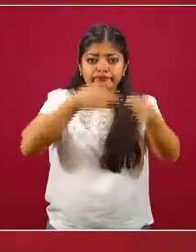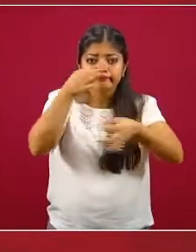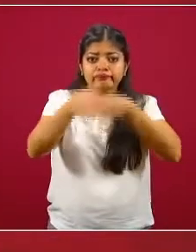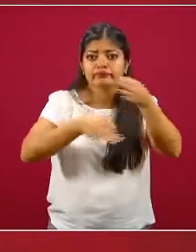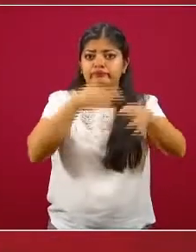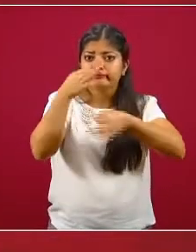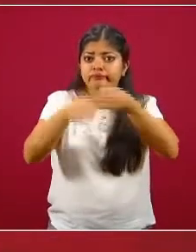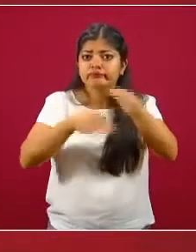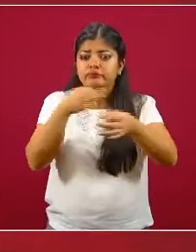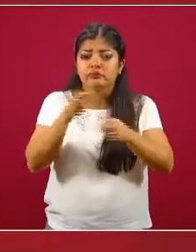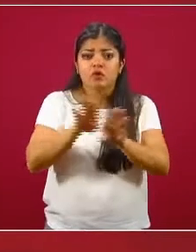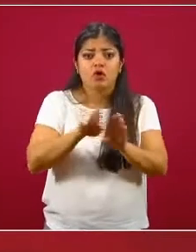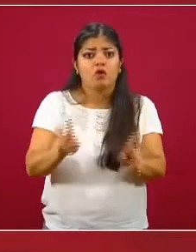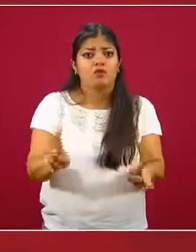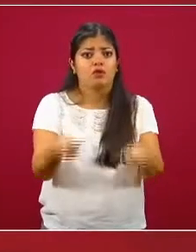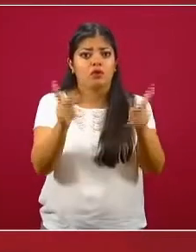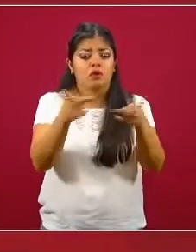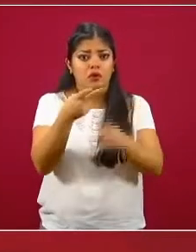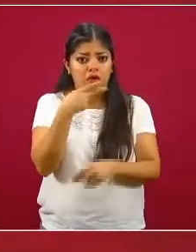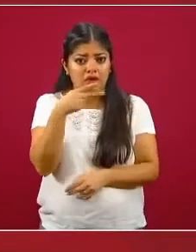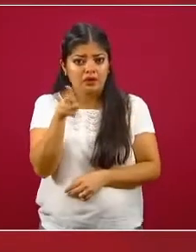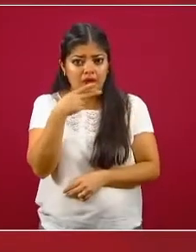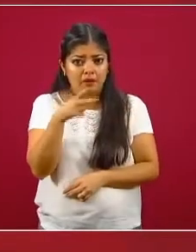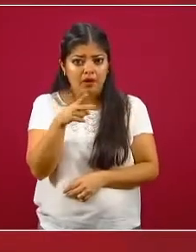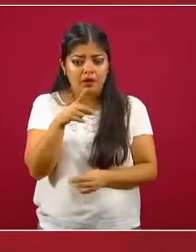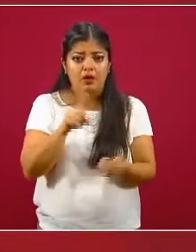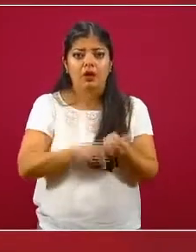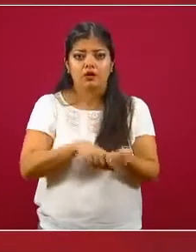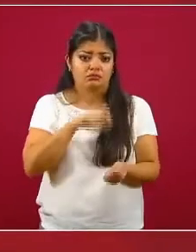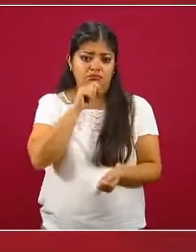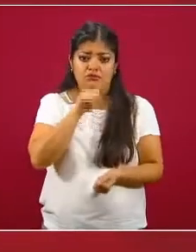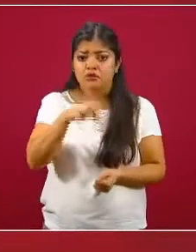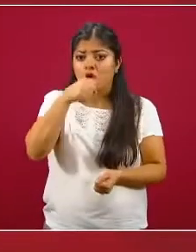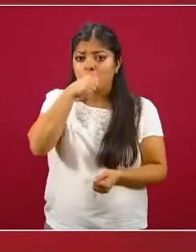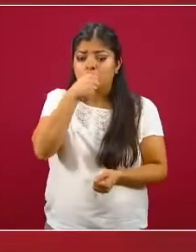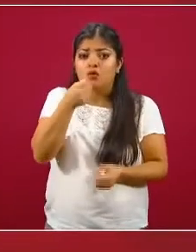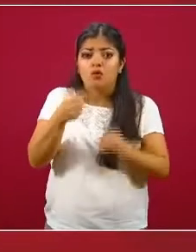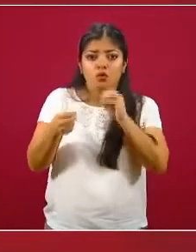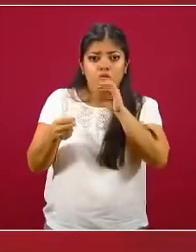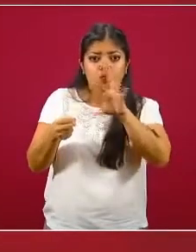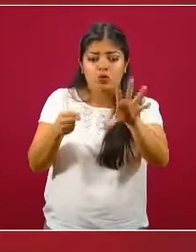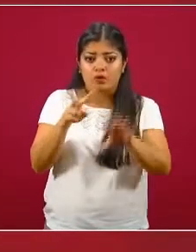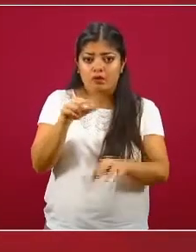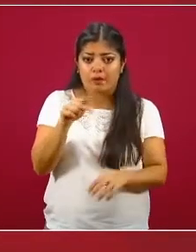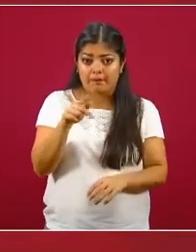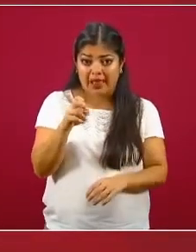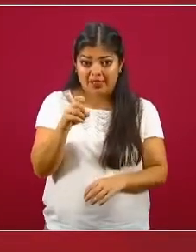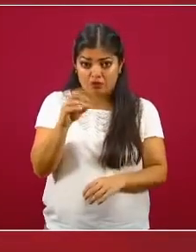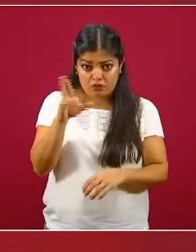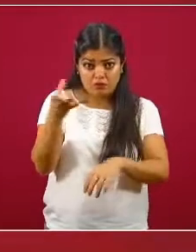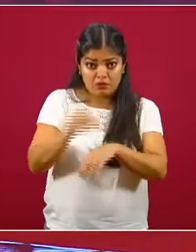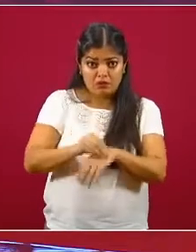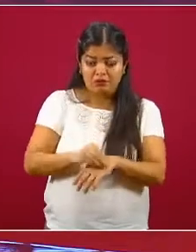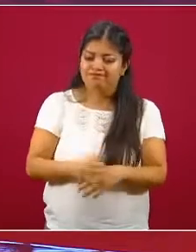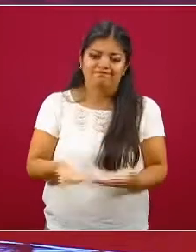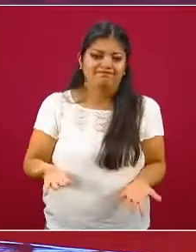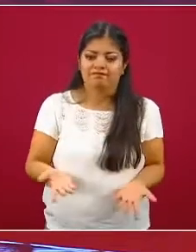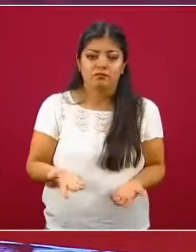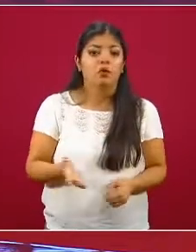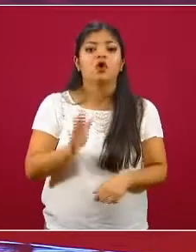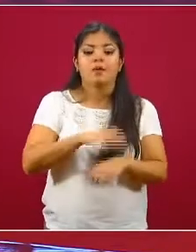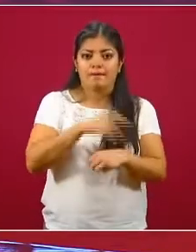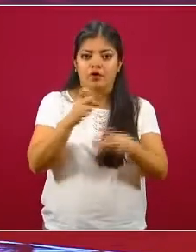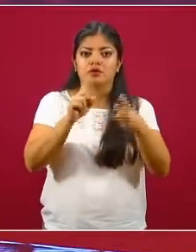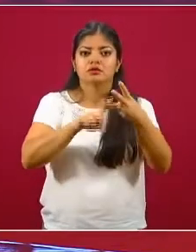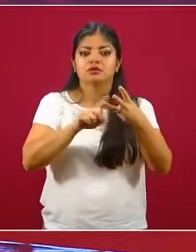promoción y patrocinio de productos de tabaco, incluyendo los vapeadores? Creemos que no. La tercera tiene que